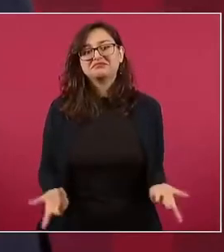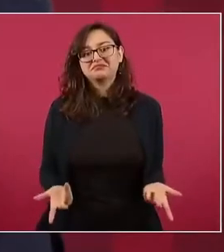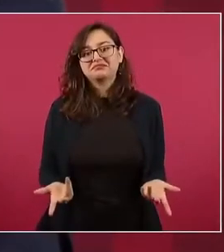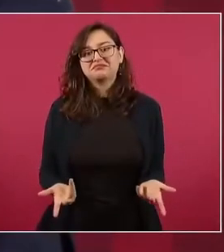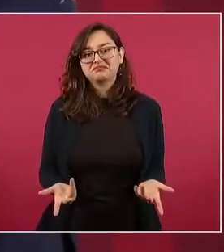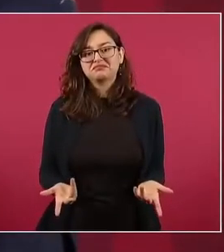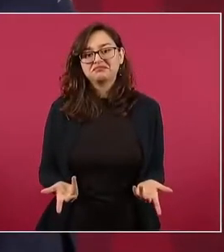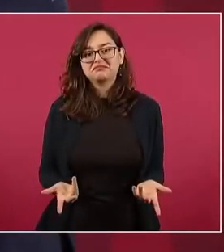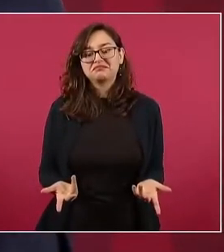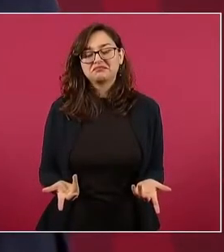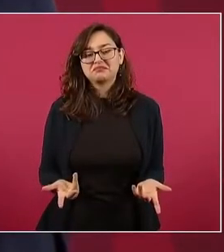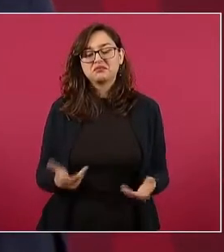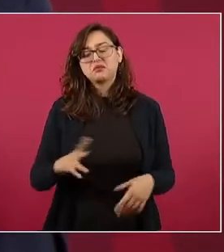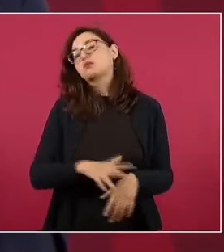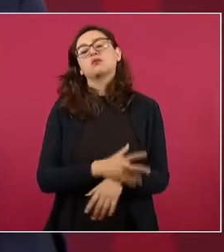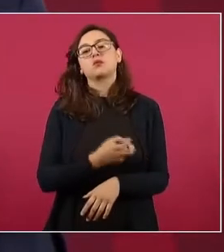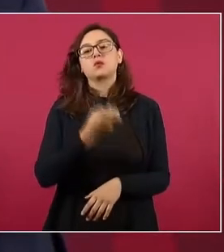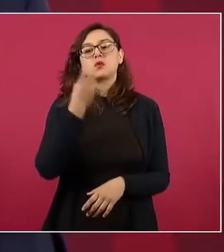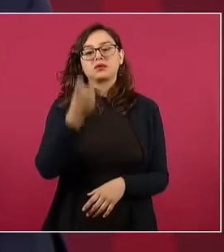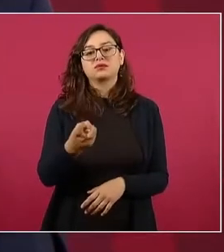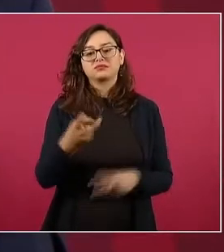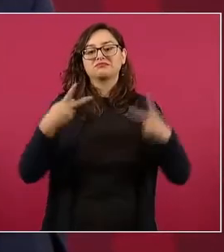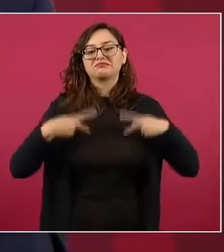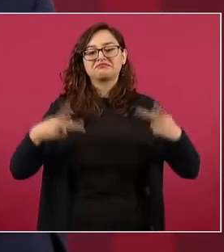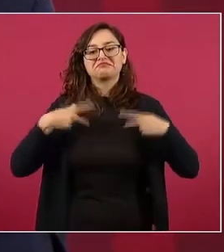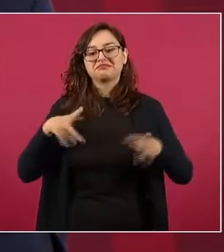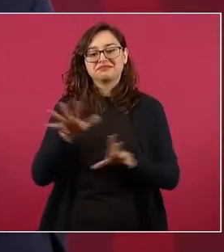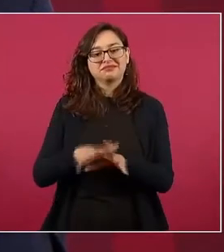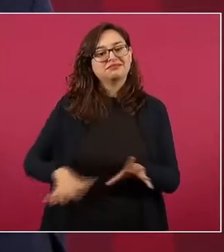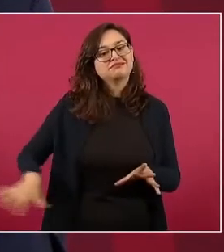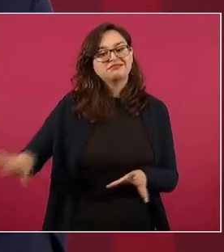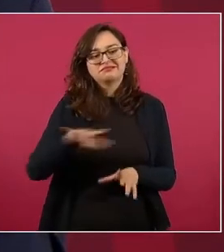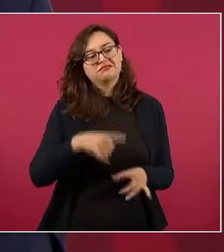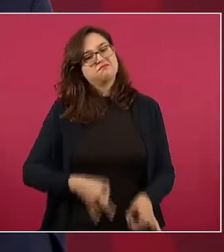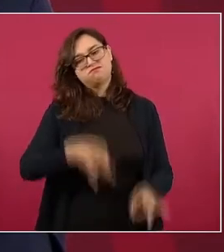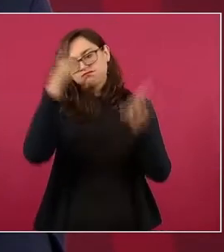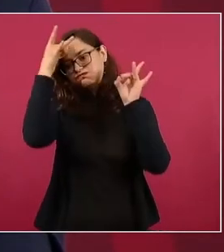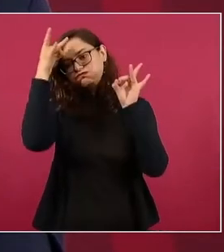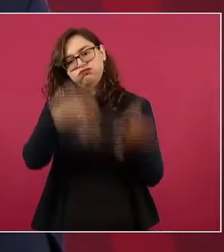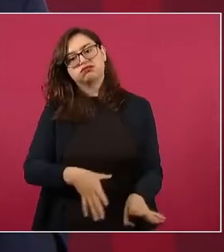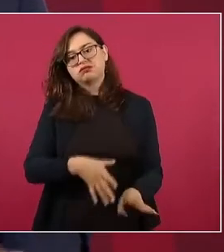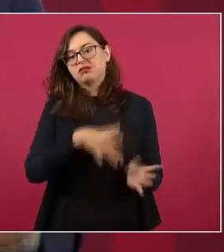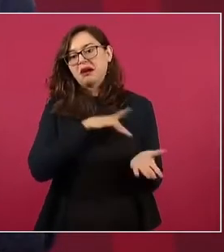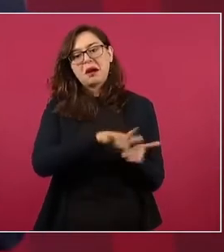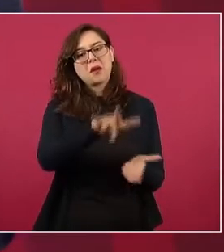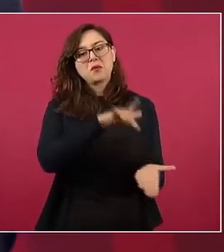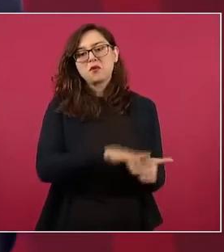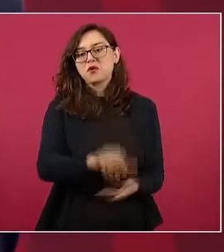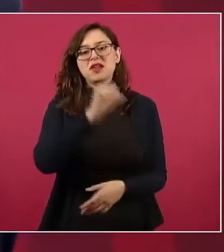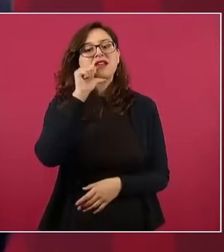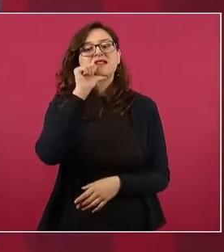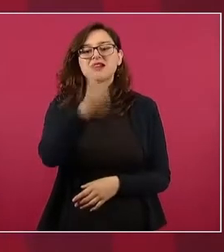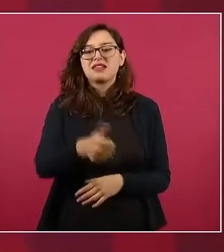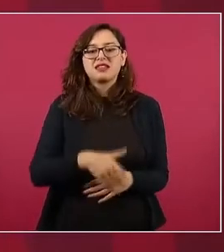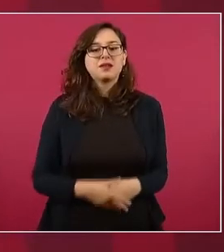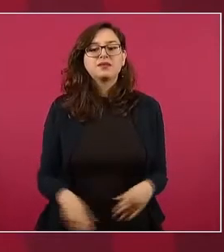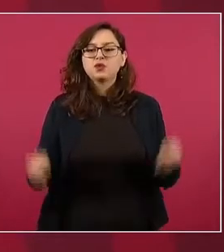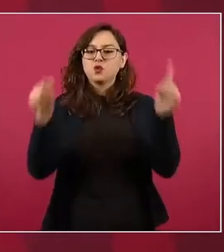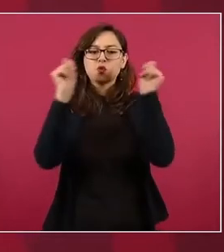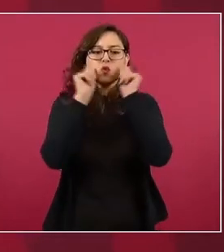no se cuenta con el apoyo de la gente, ni periodistas,